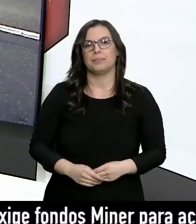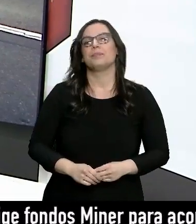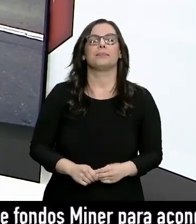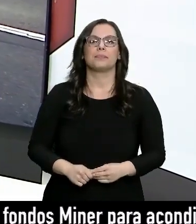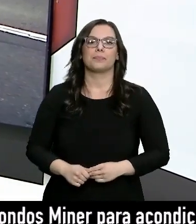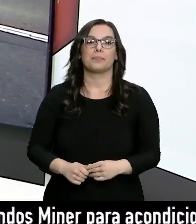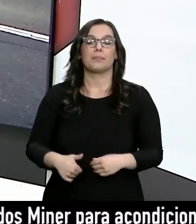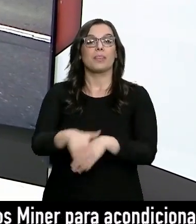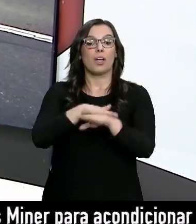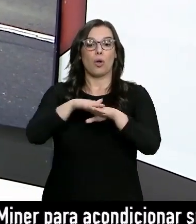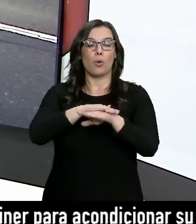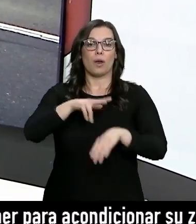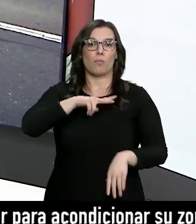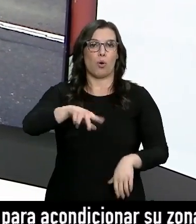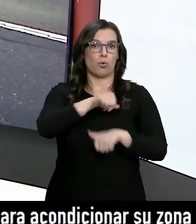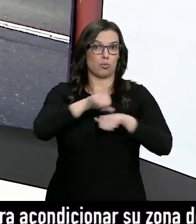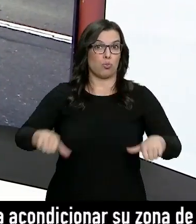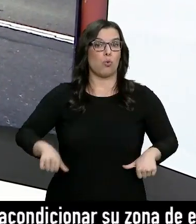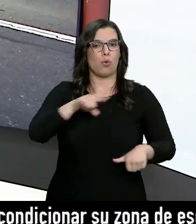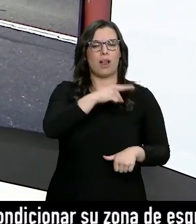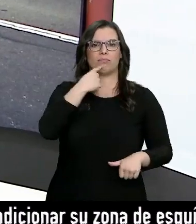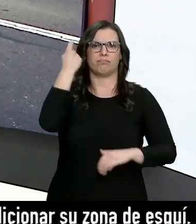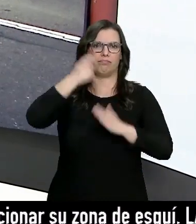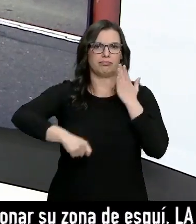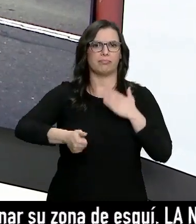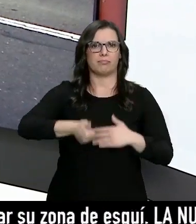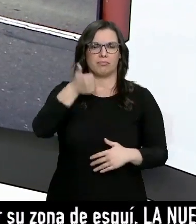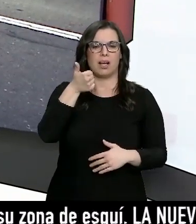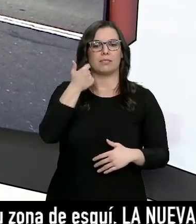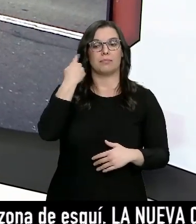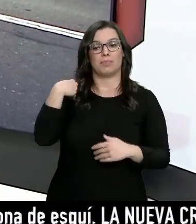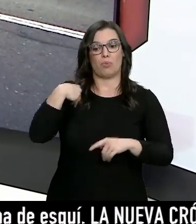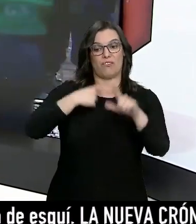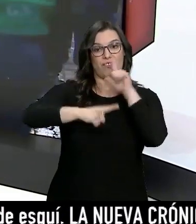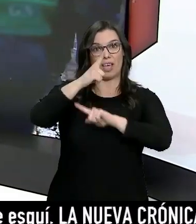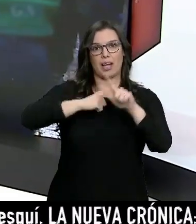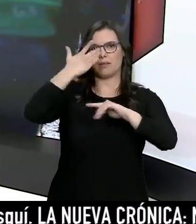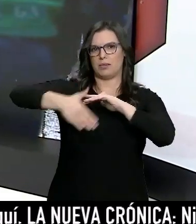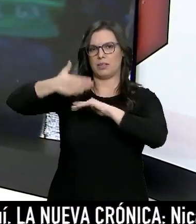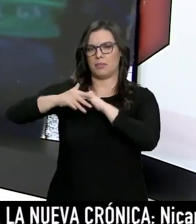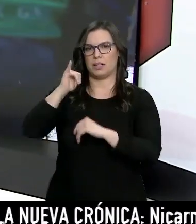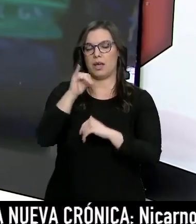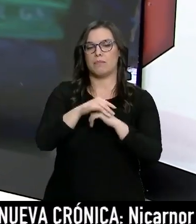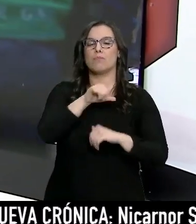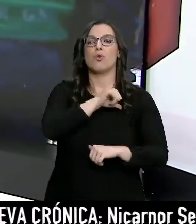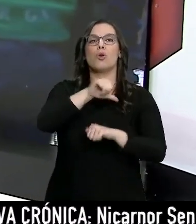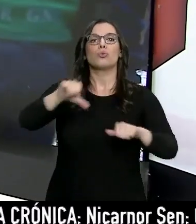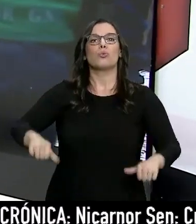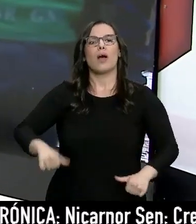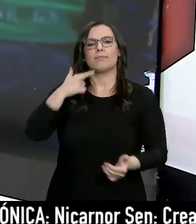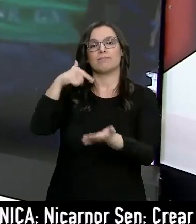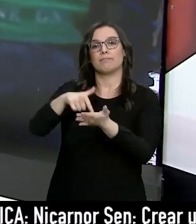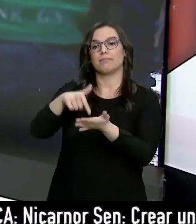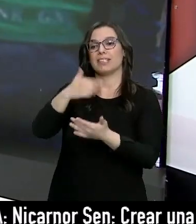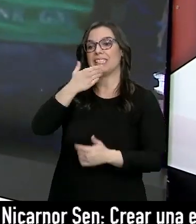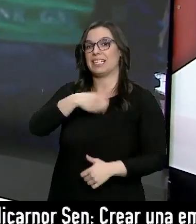Y el gobierno de Portugal ha endurecido el confinamiento y ha puesto restricciones a los viajes. Portugal exige una PCR negativa para los